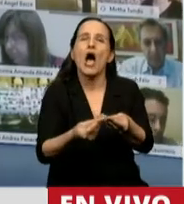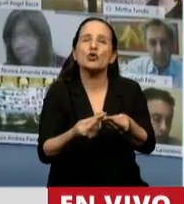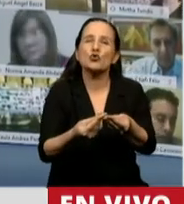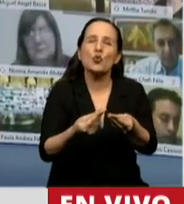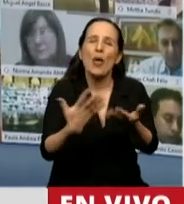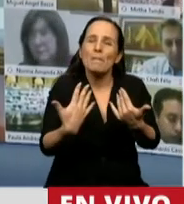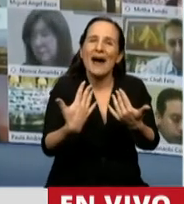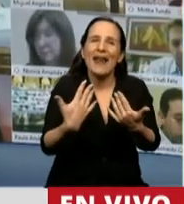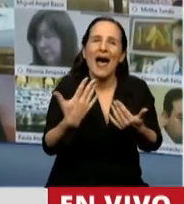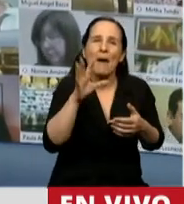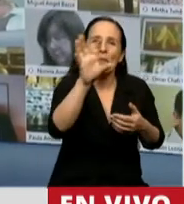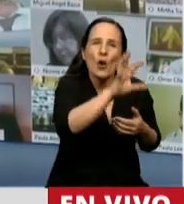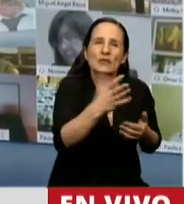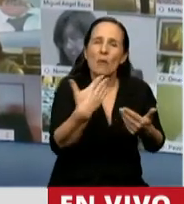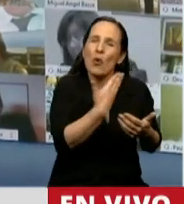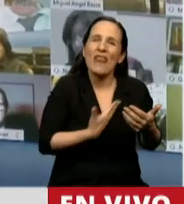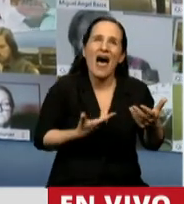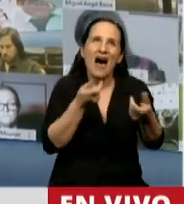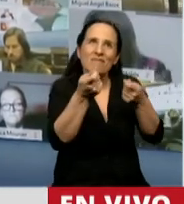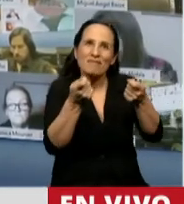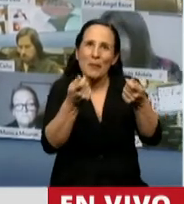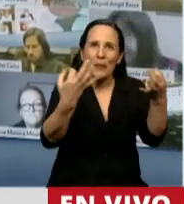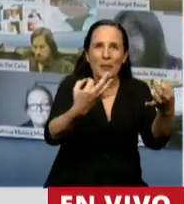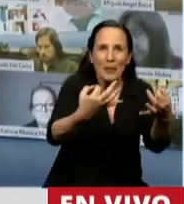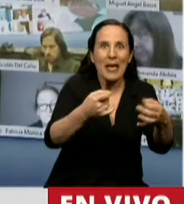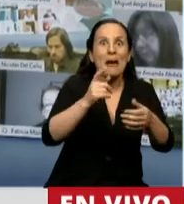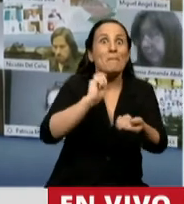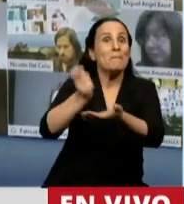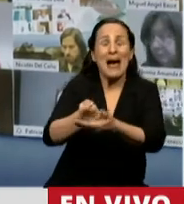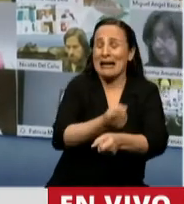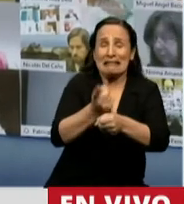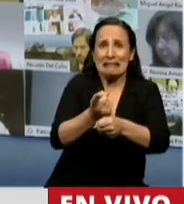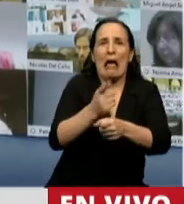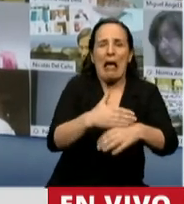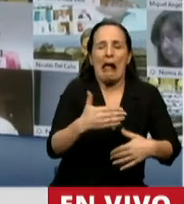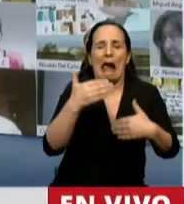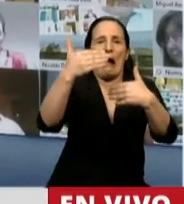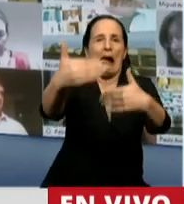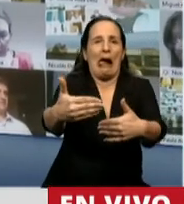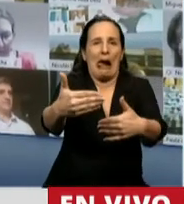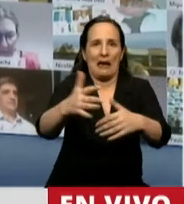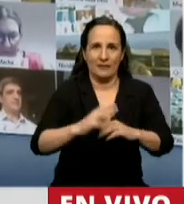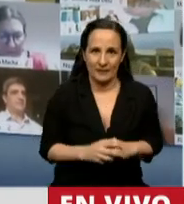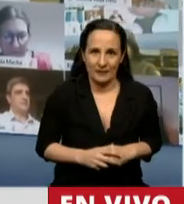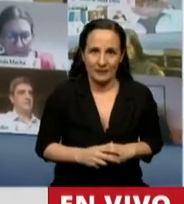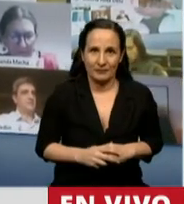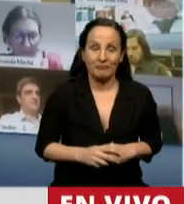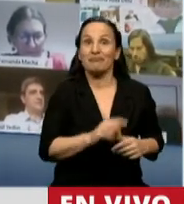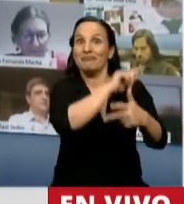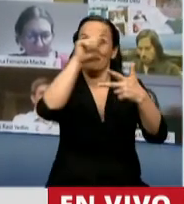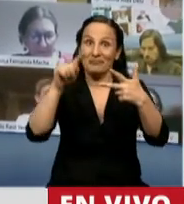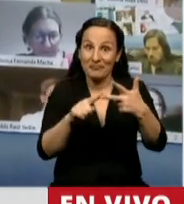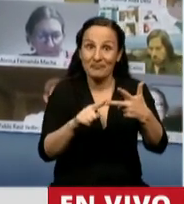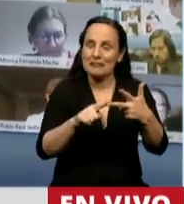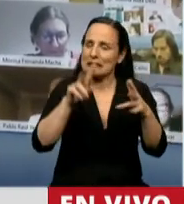gobernabilidad de las provincias y posponer ese pago de esas obligaciones para otro momento. El tercer tema, que